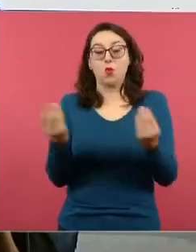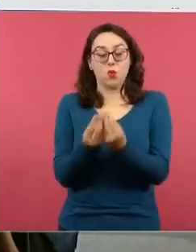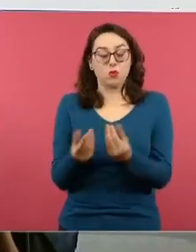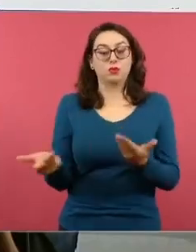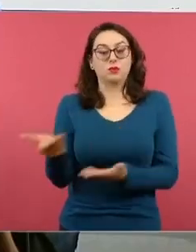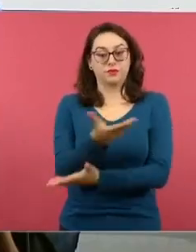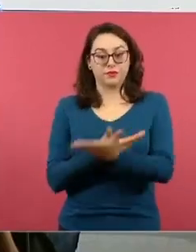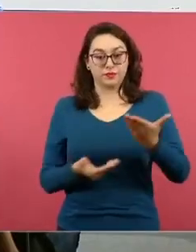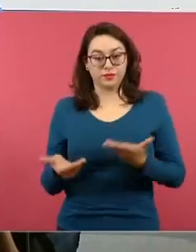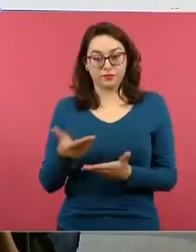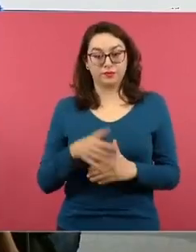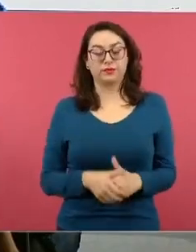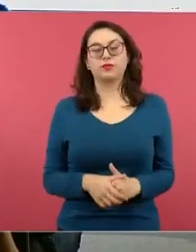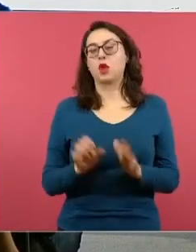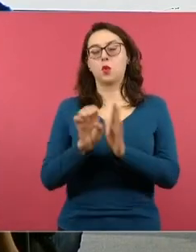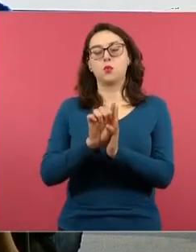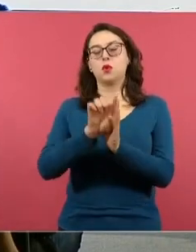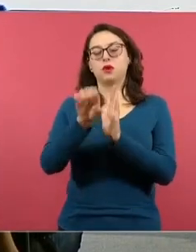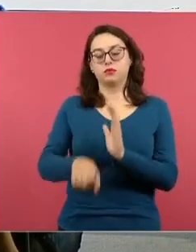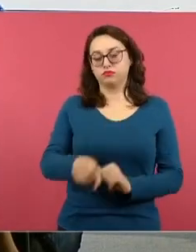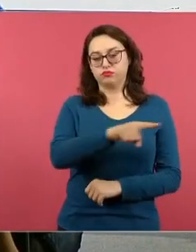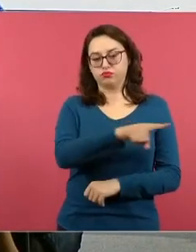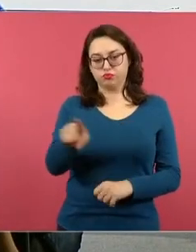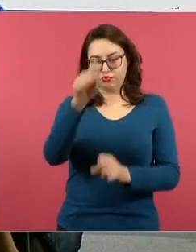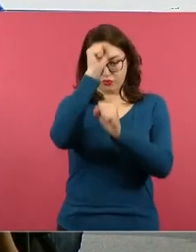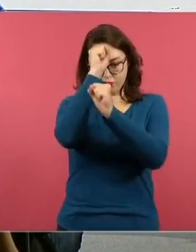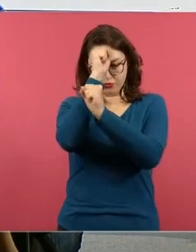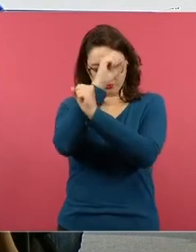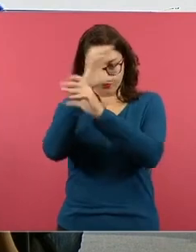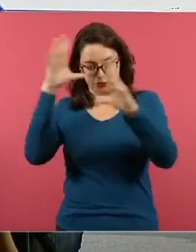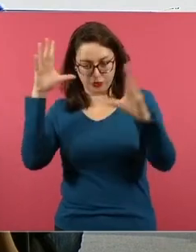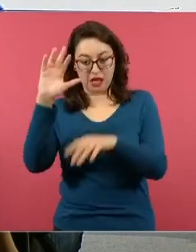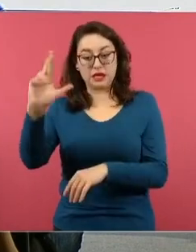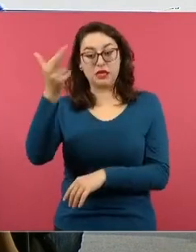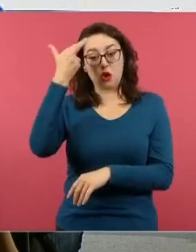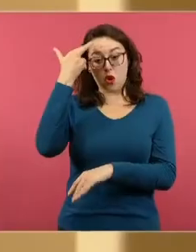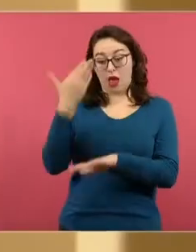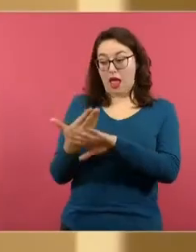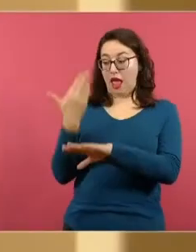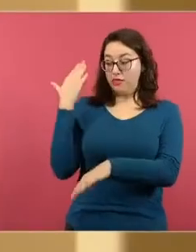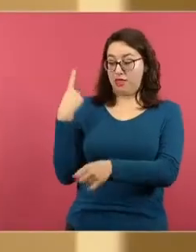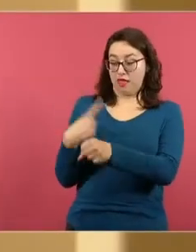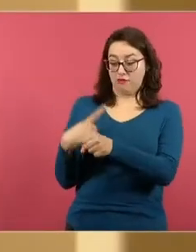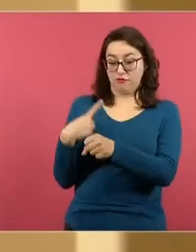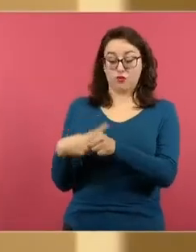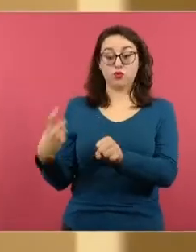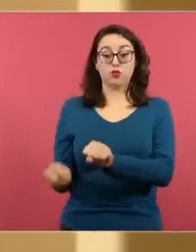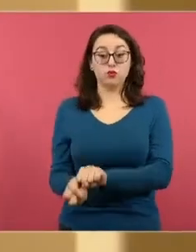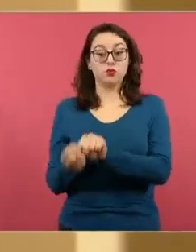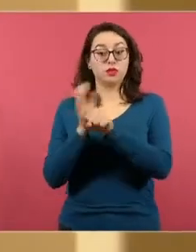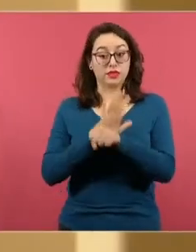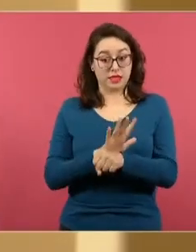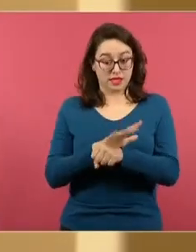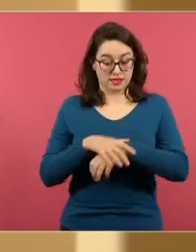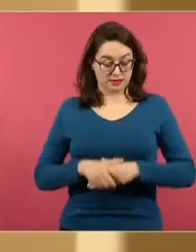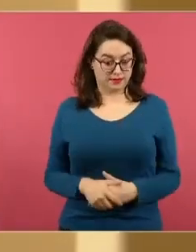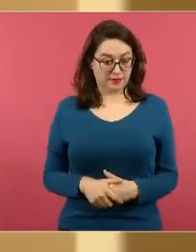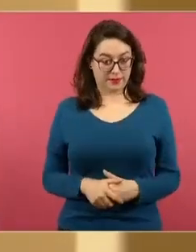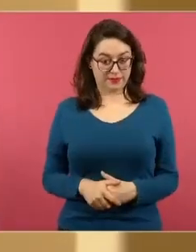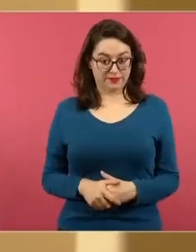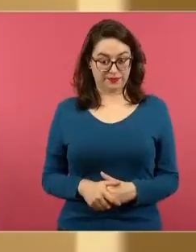Por ejemplo, situémonos en la etapa de la pandemia o incluso aquí. Nosotros somos una sociedad